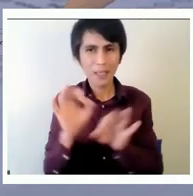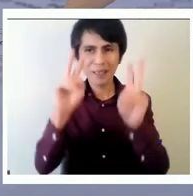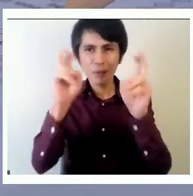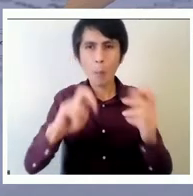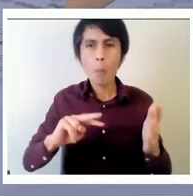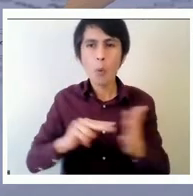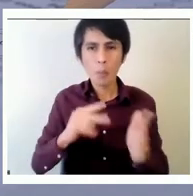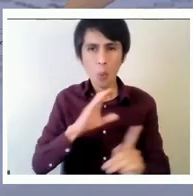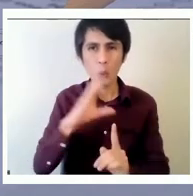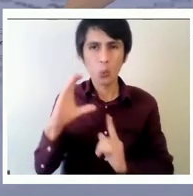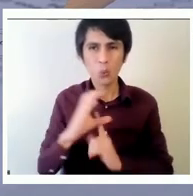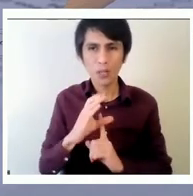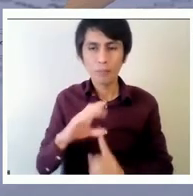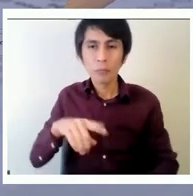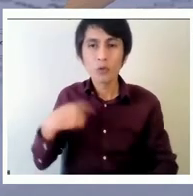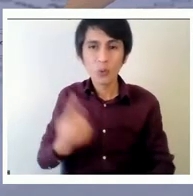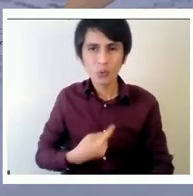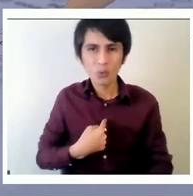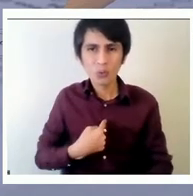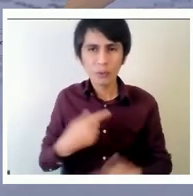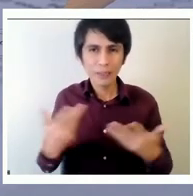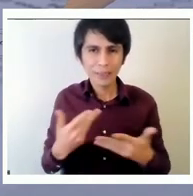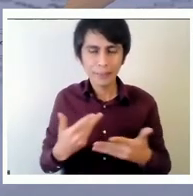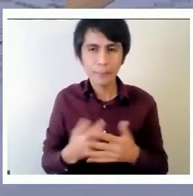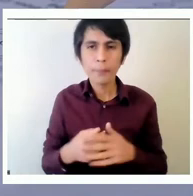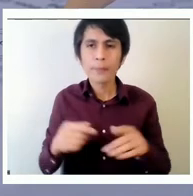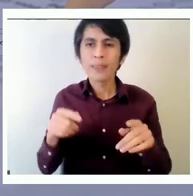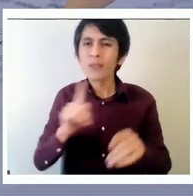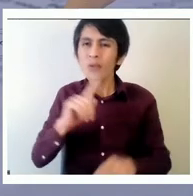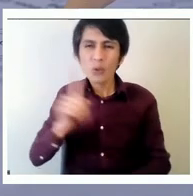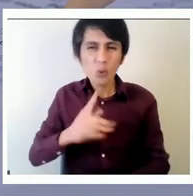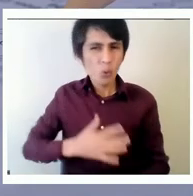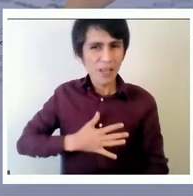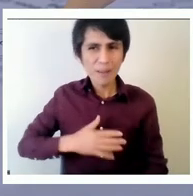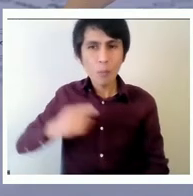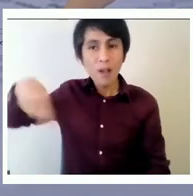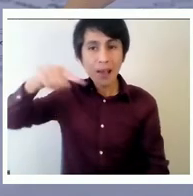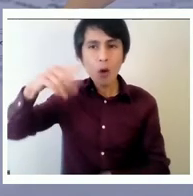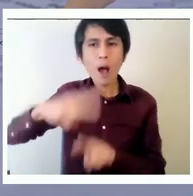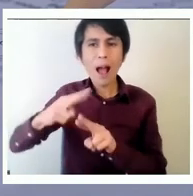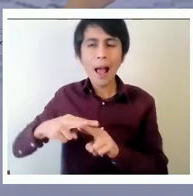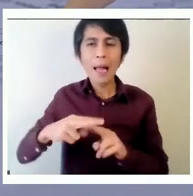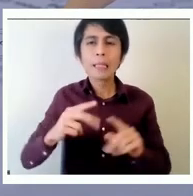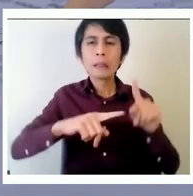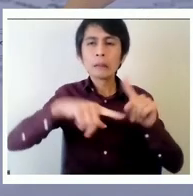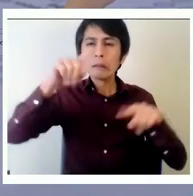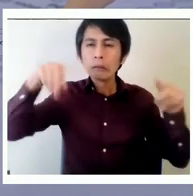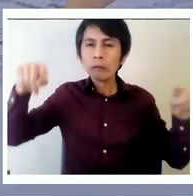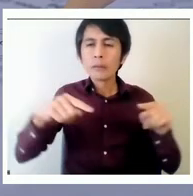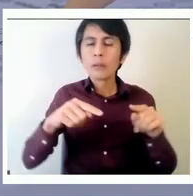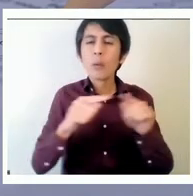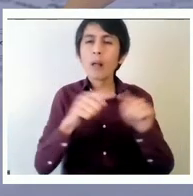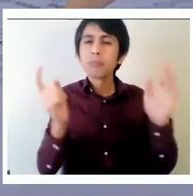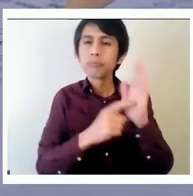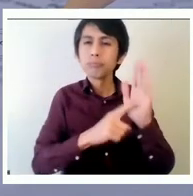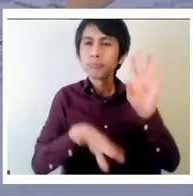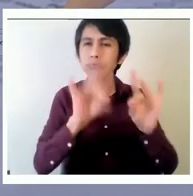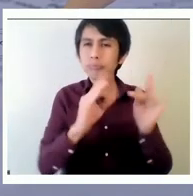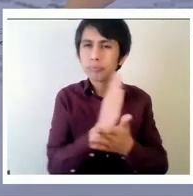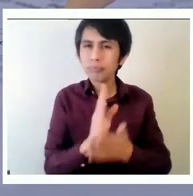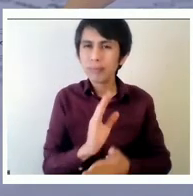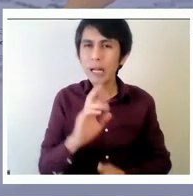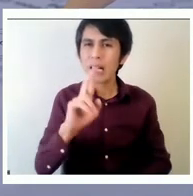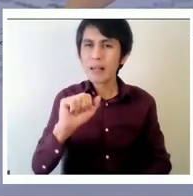hacemos todo lo posible para que no hagan ranking de colegio y todos los años en la prensa hay ranking de colegio